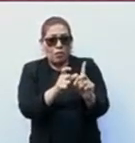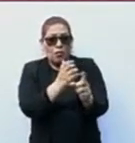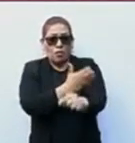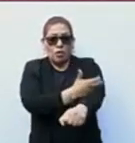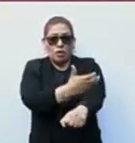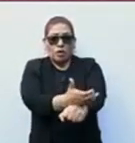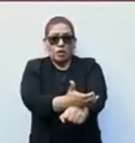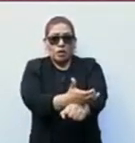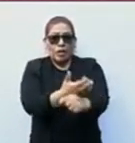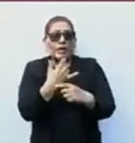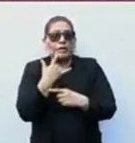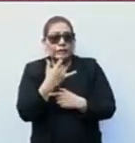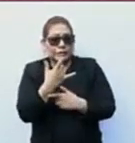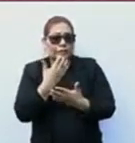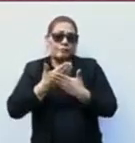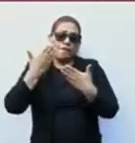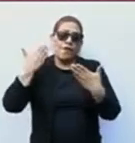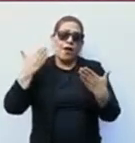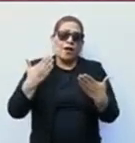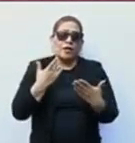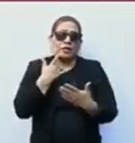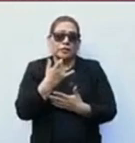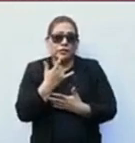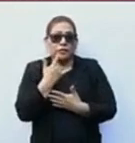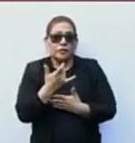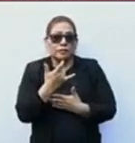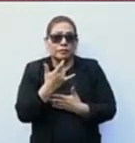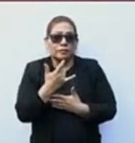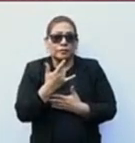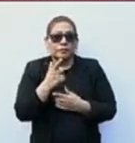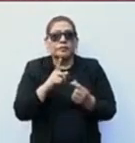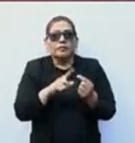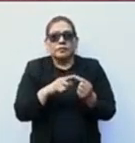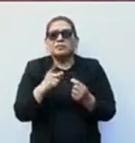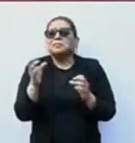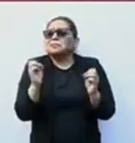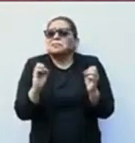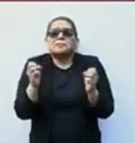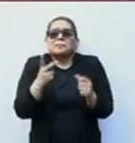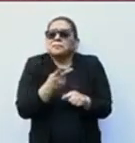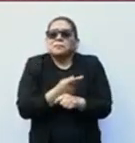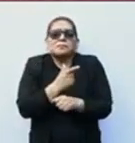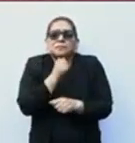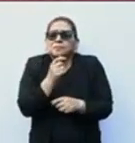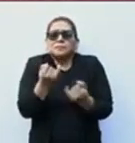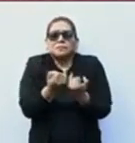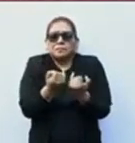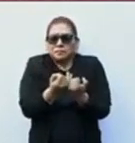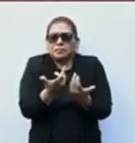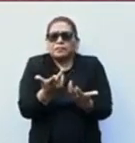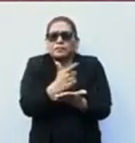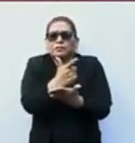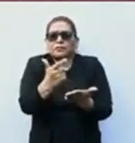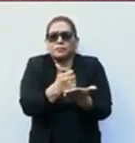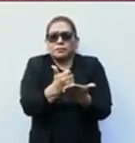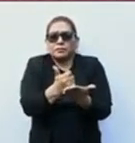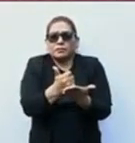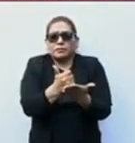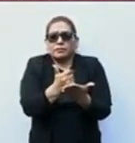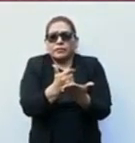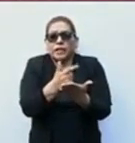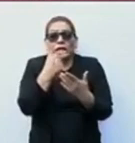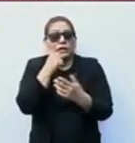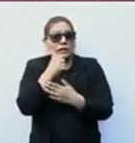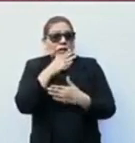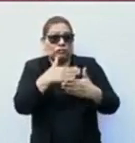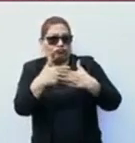en su lucha por la transformación. Y quien no lo haya hecho, también cuenta que en la Ciudad de México hemos sido vanguardia